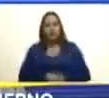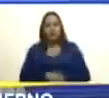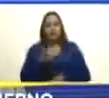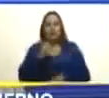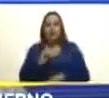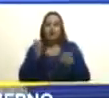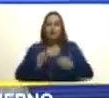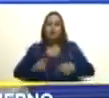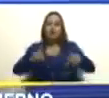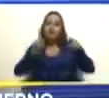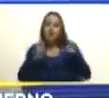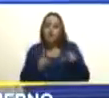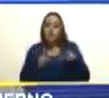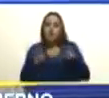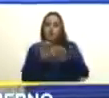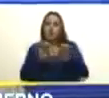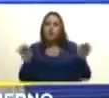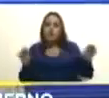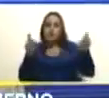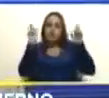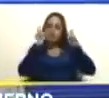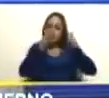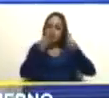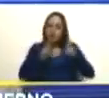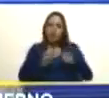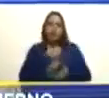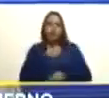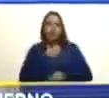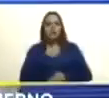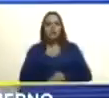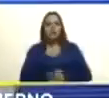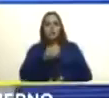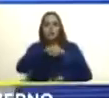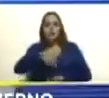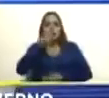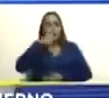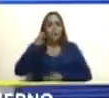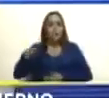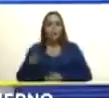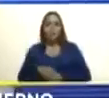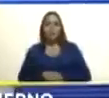espacio de educación para nuestro pueblo